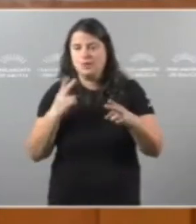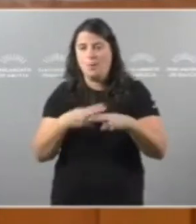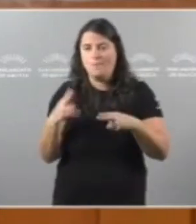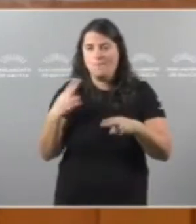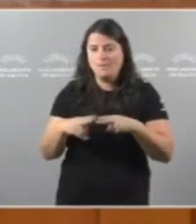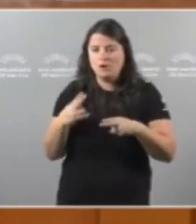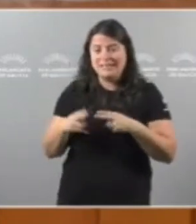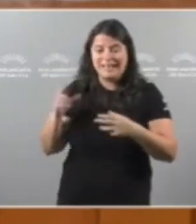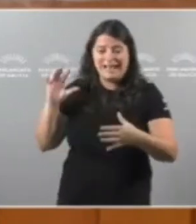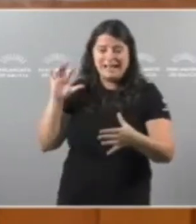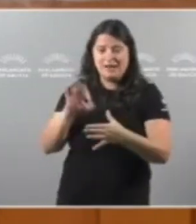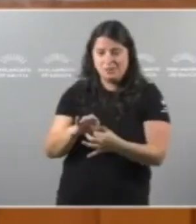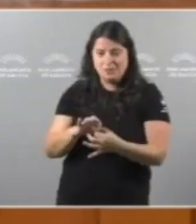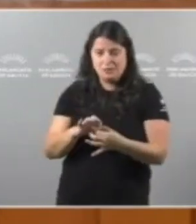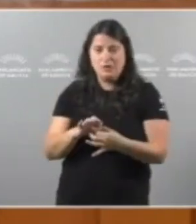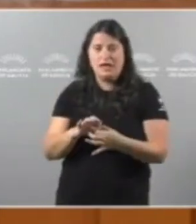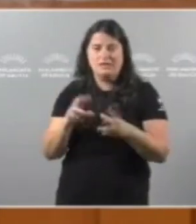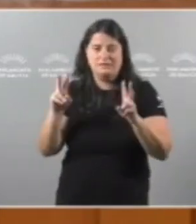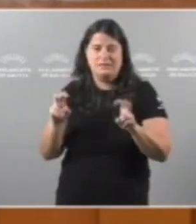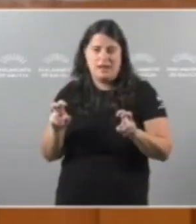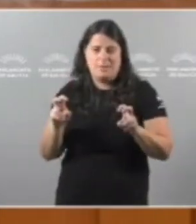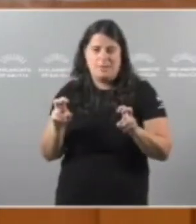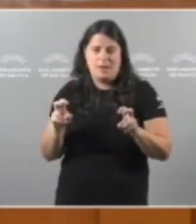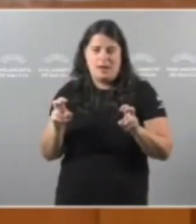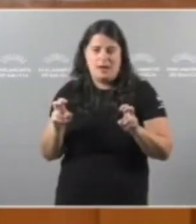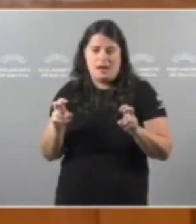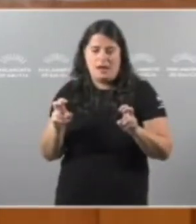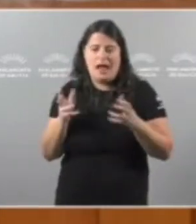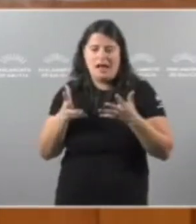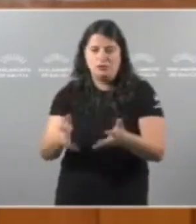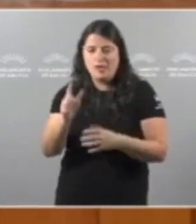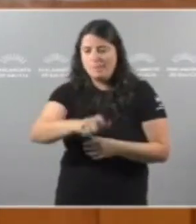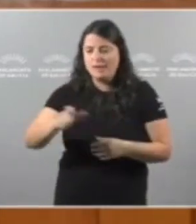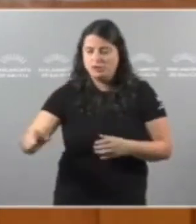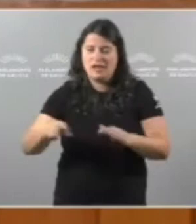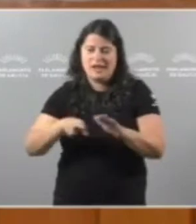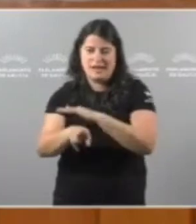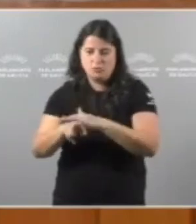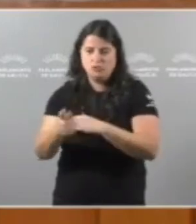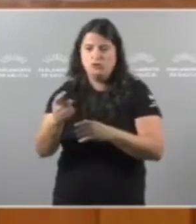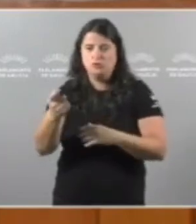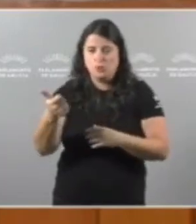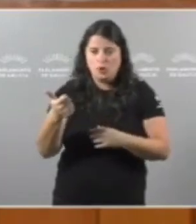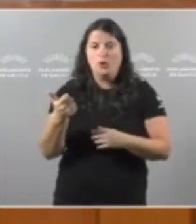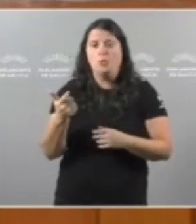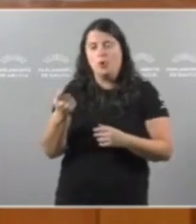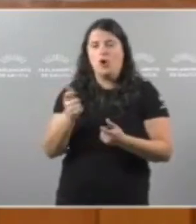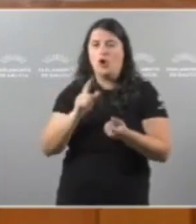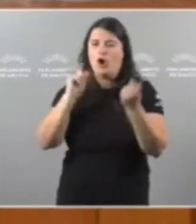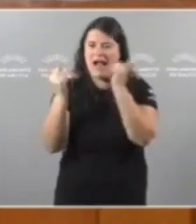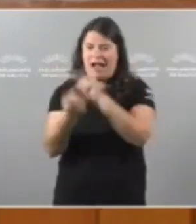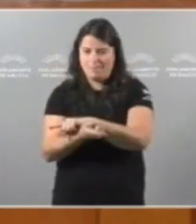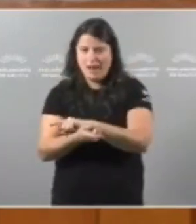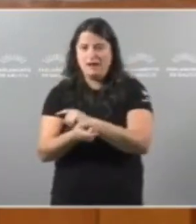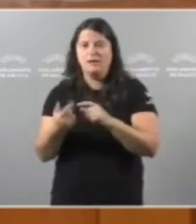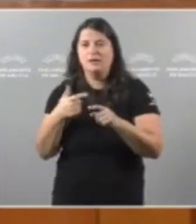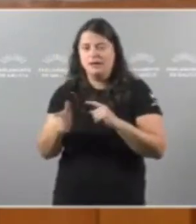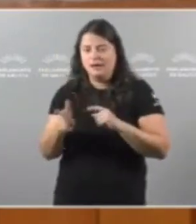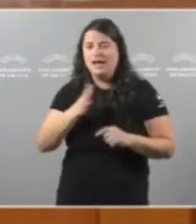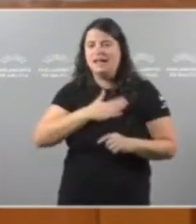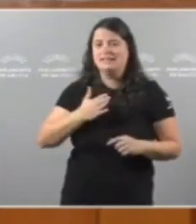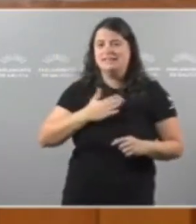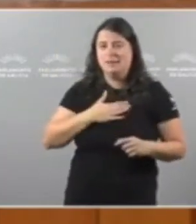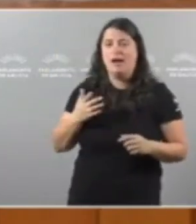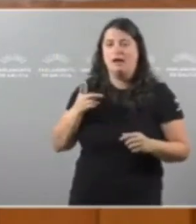Vinculada Pois Coas axudas As persoas Con menos recursos Camiñando Cara unha renda galega De inserción